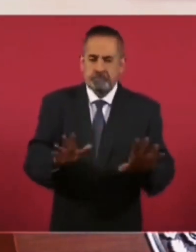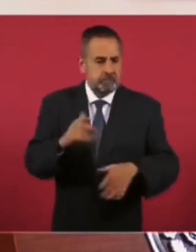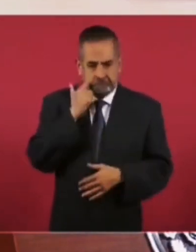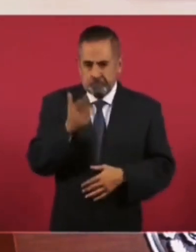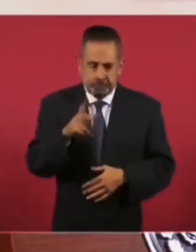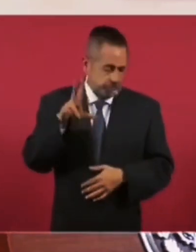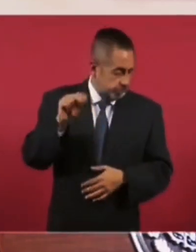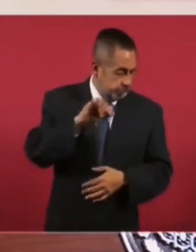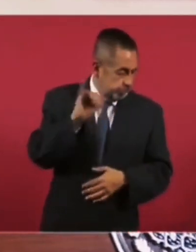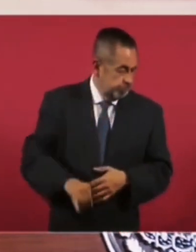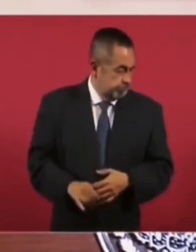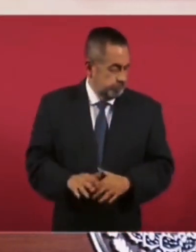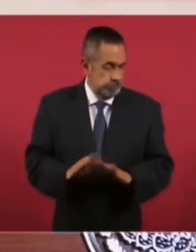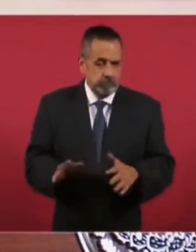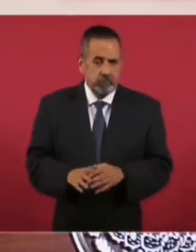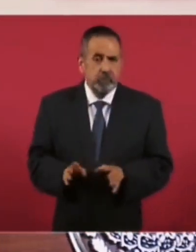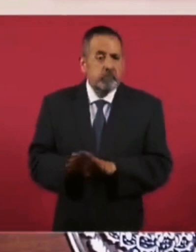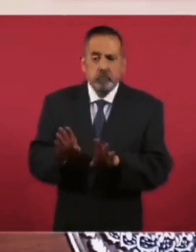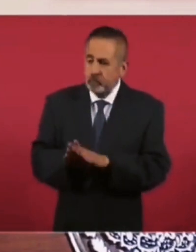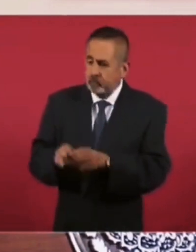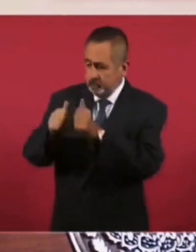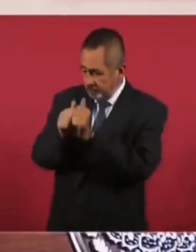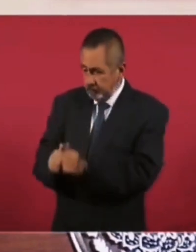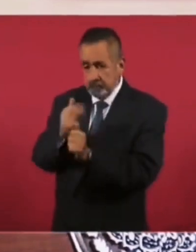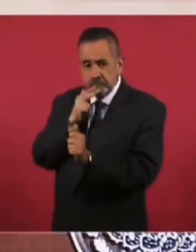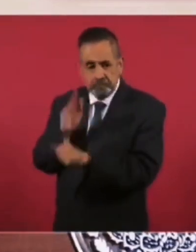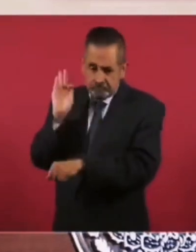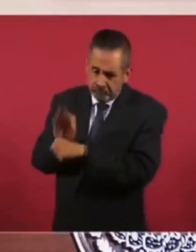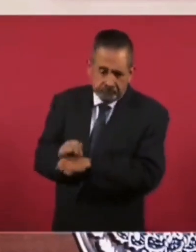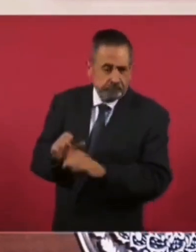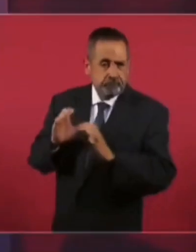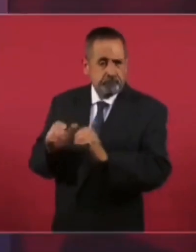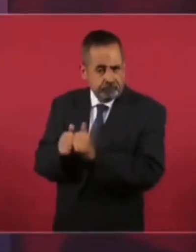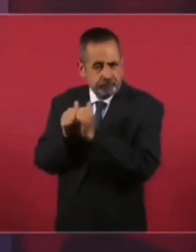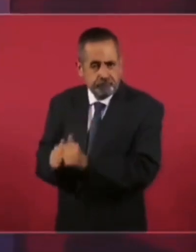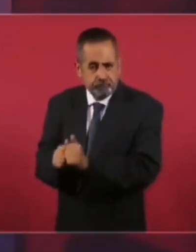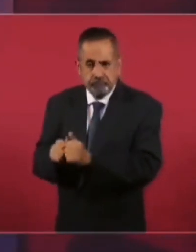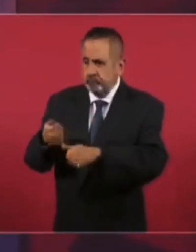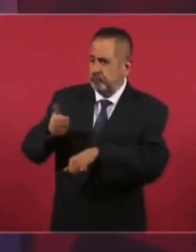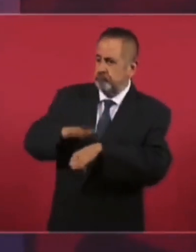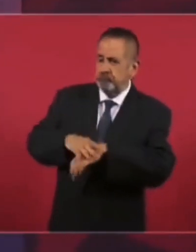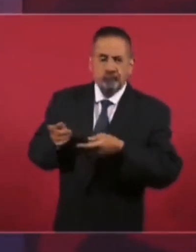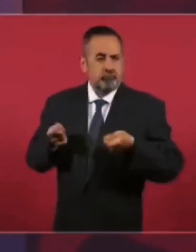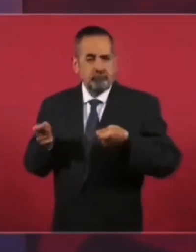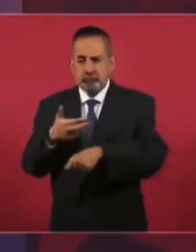Y cómo garantizamos que haya buena administración,